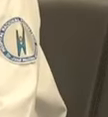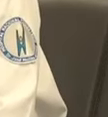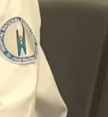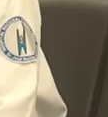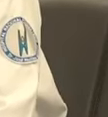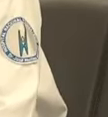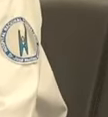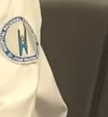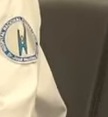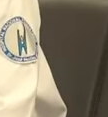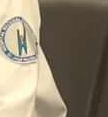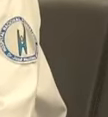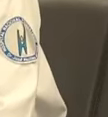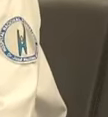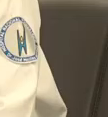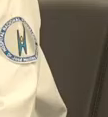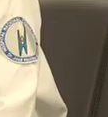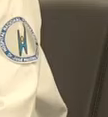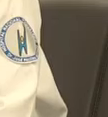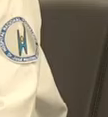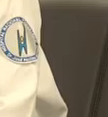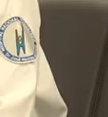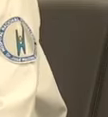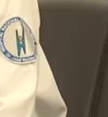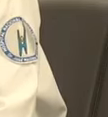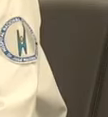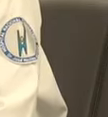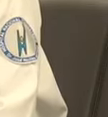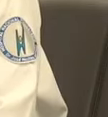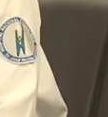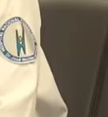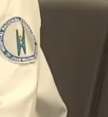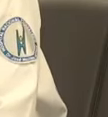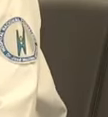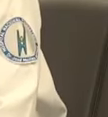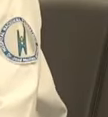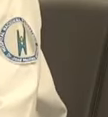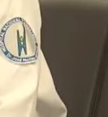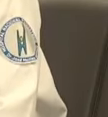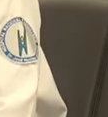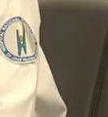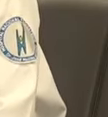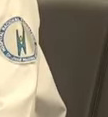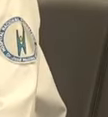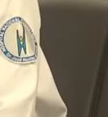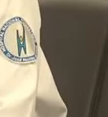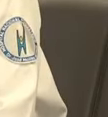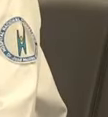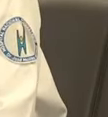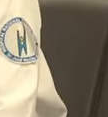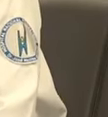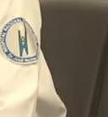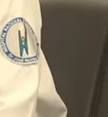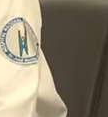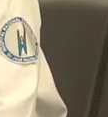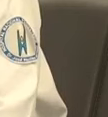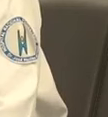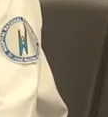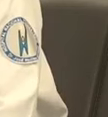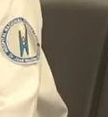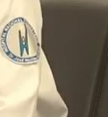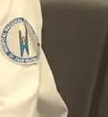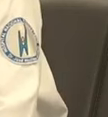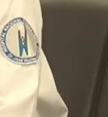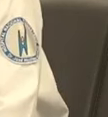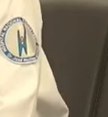cuando la gente pues salga a trabajar? Mucho se habla de centros de contagio, ¿no? Y pues han habido